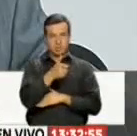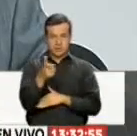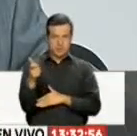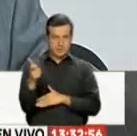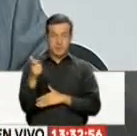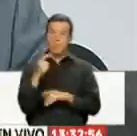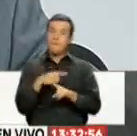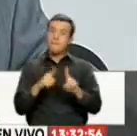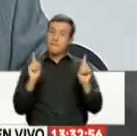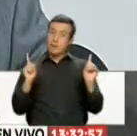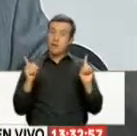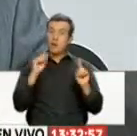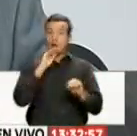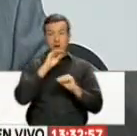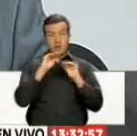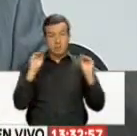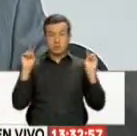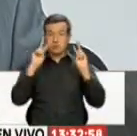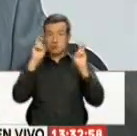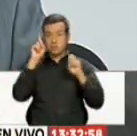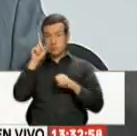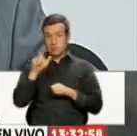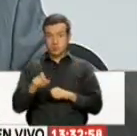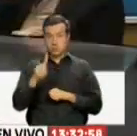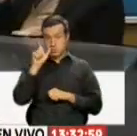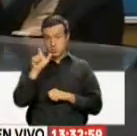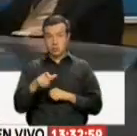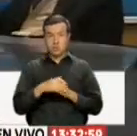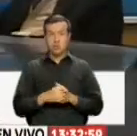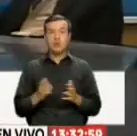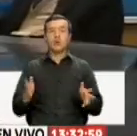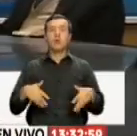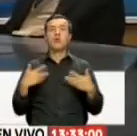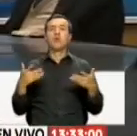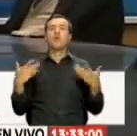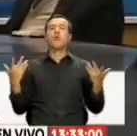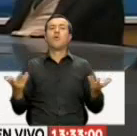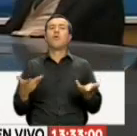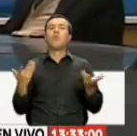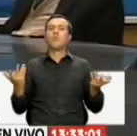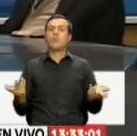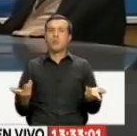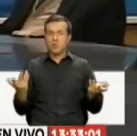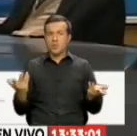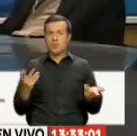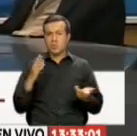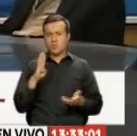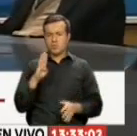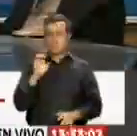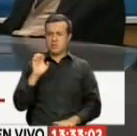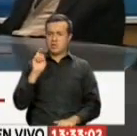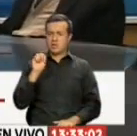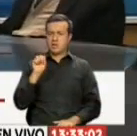Sin embargo Adelantó su criterio Sobre uno De los impugnados ¿Cómo puede ser Este Benavides